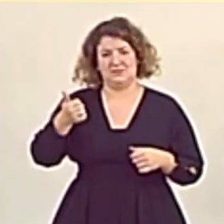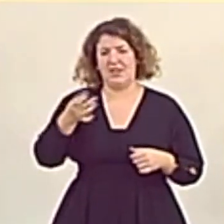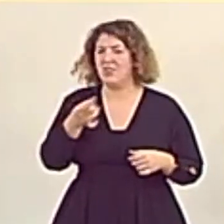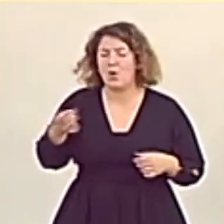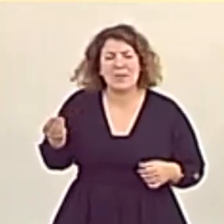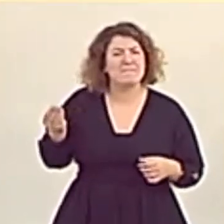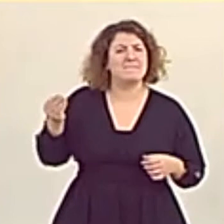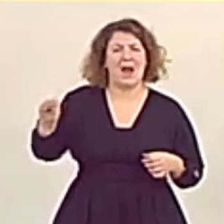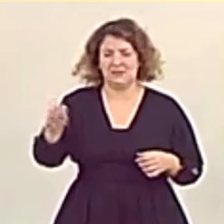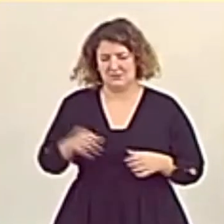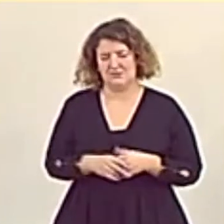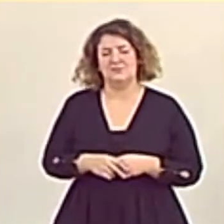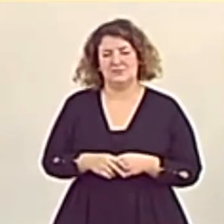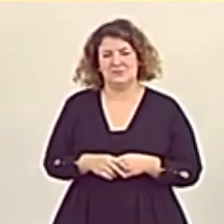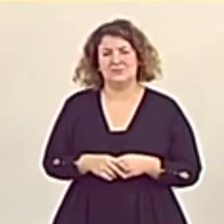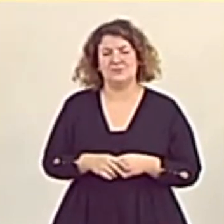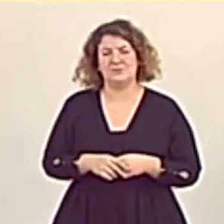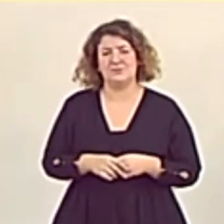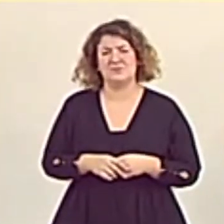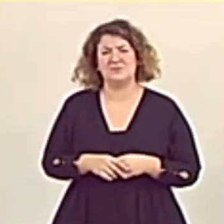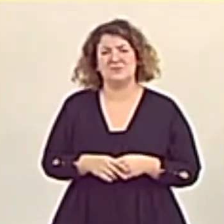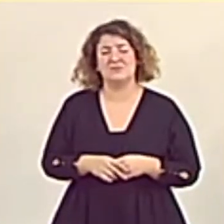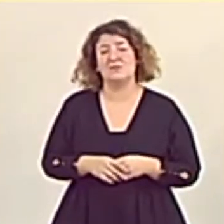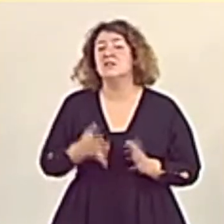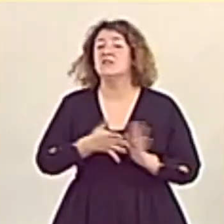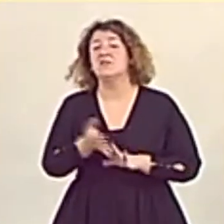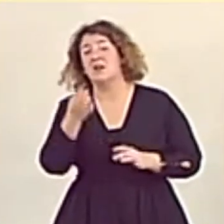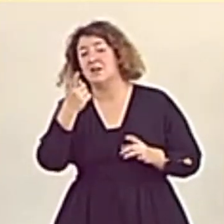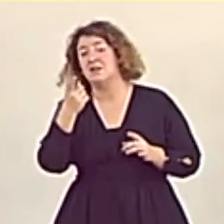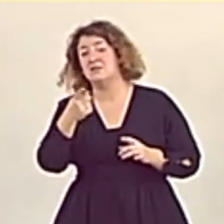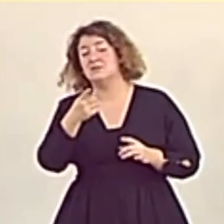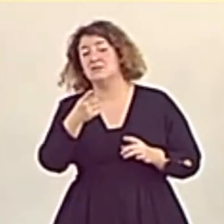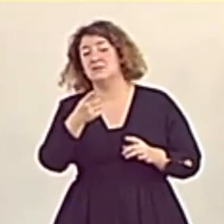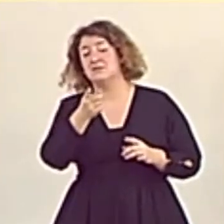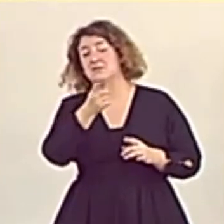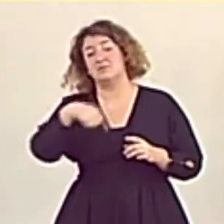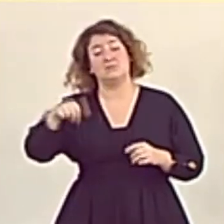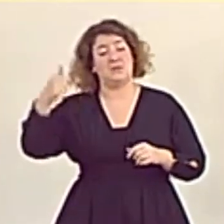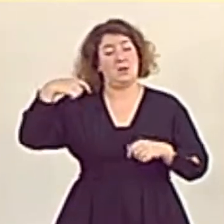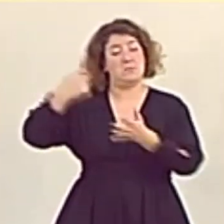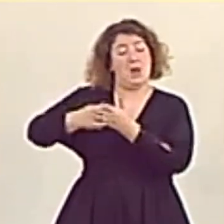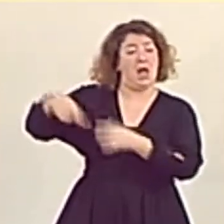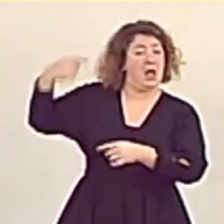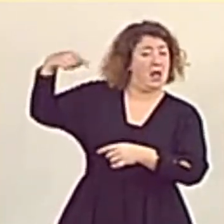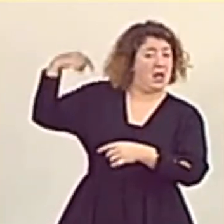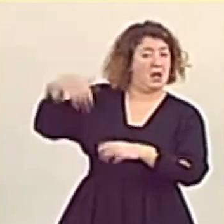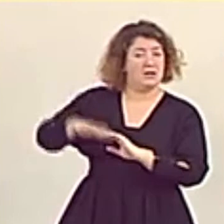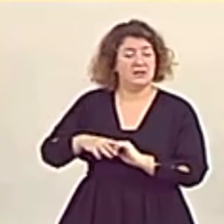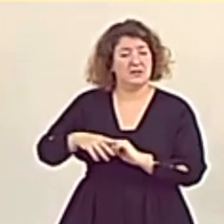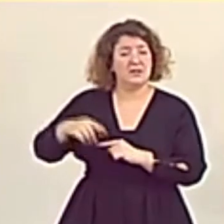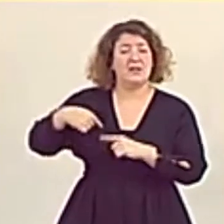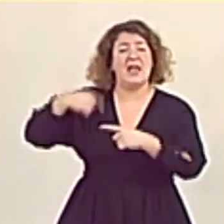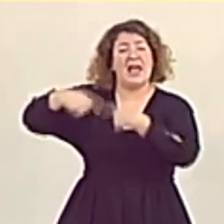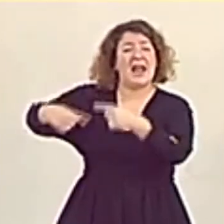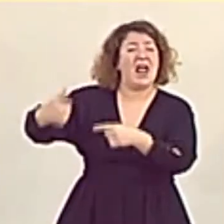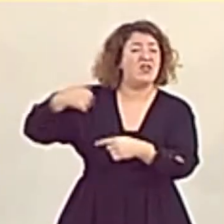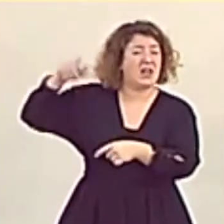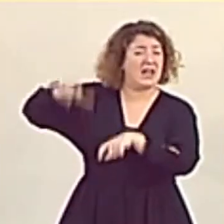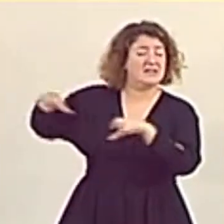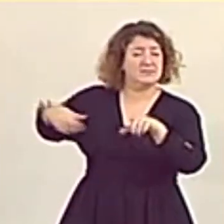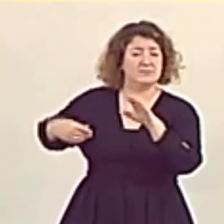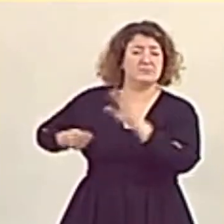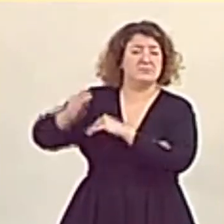deuda. Más deuda que es lo mismo que decir que paguen los que vienen detrás y que paguen las siguientes generaciones.